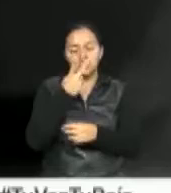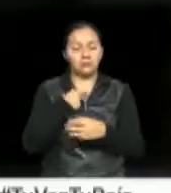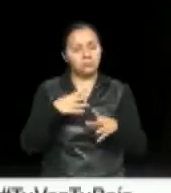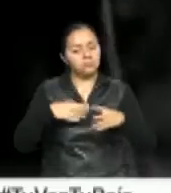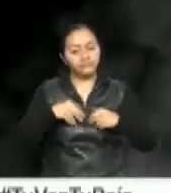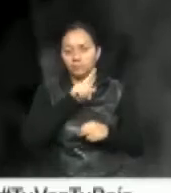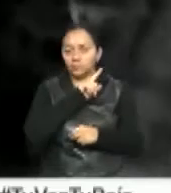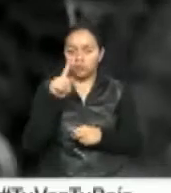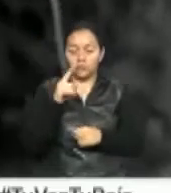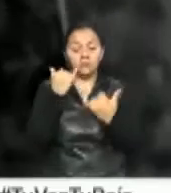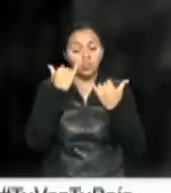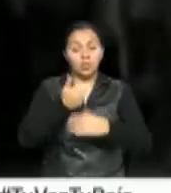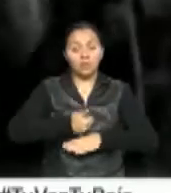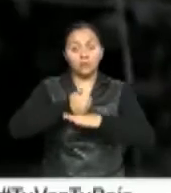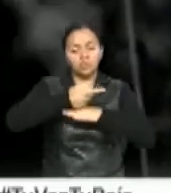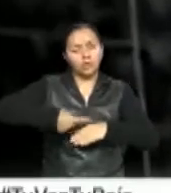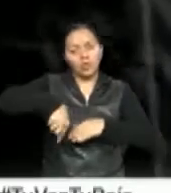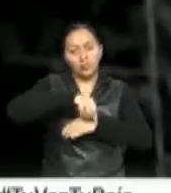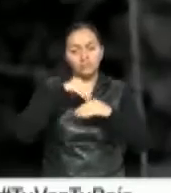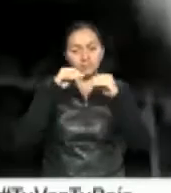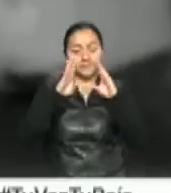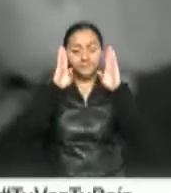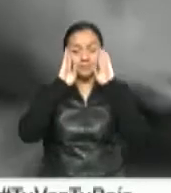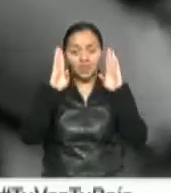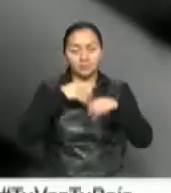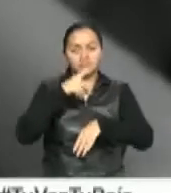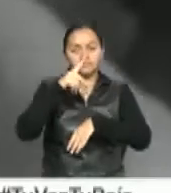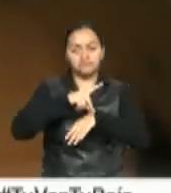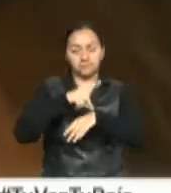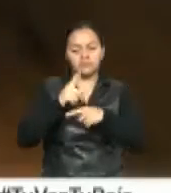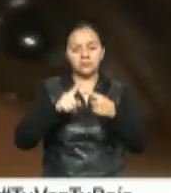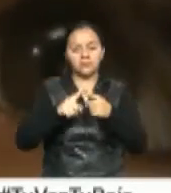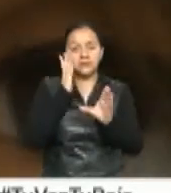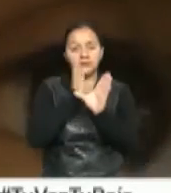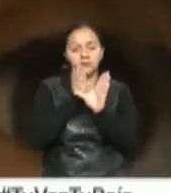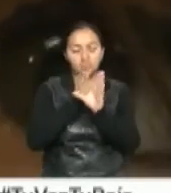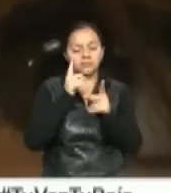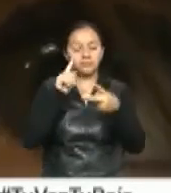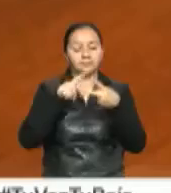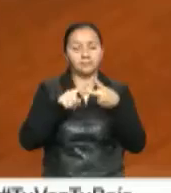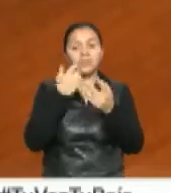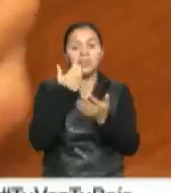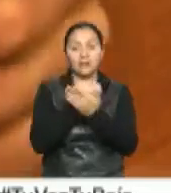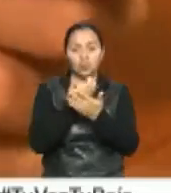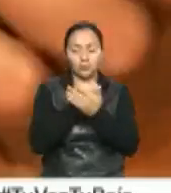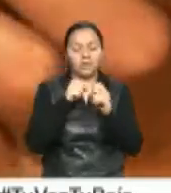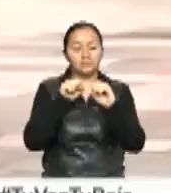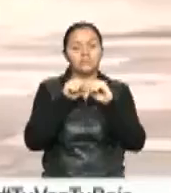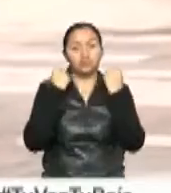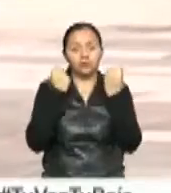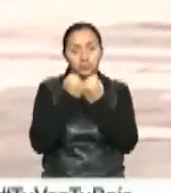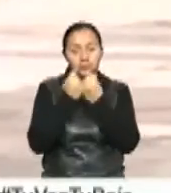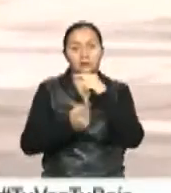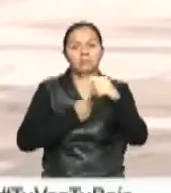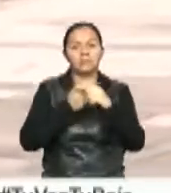plantea que las autoridades deberán prestar atención médica, psicológica, socioeconómica y asesoría jurídica